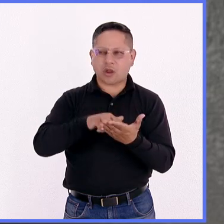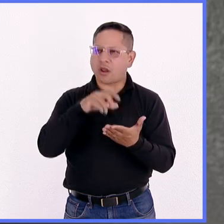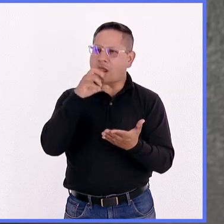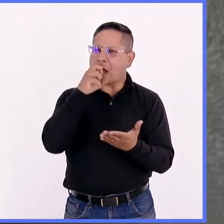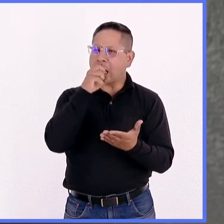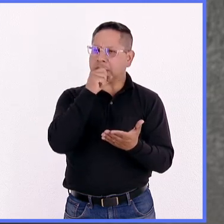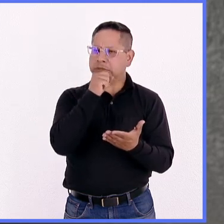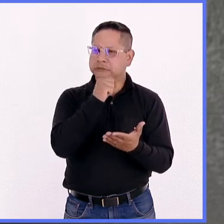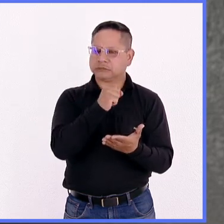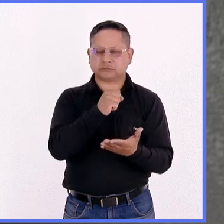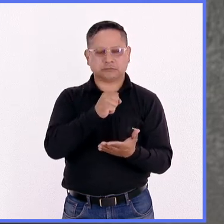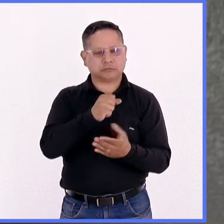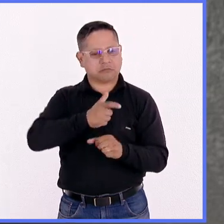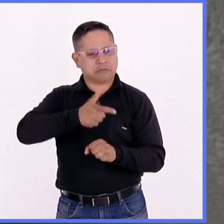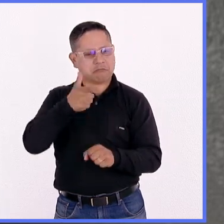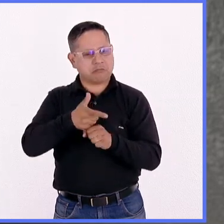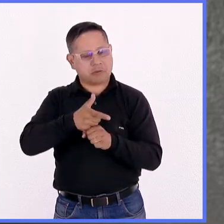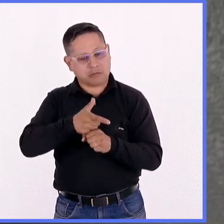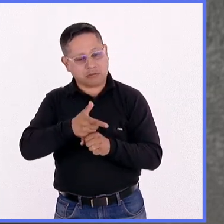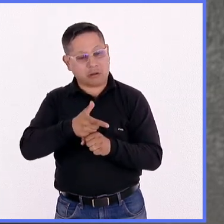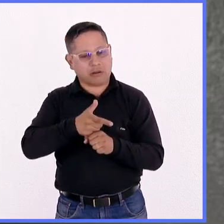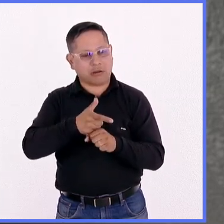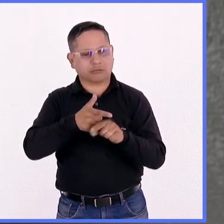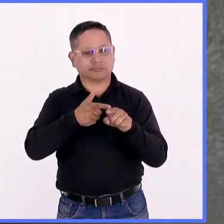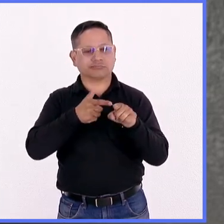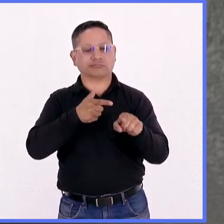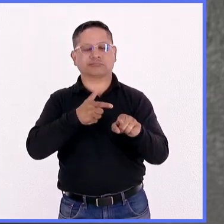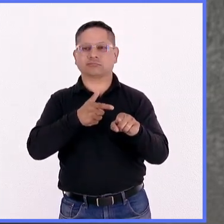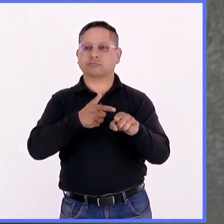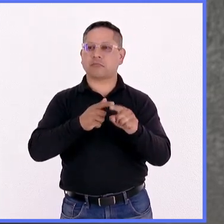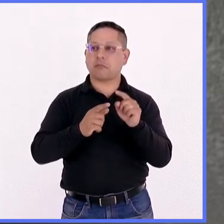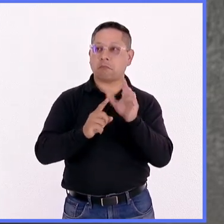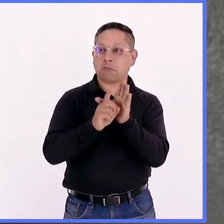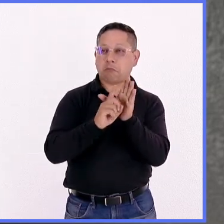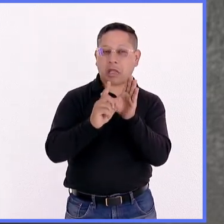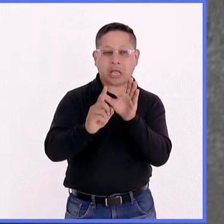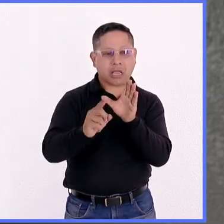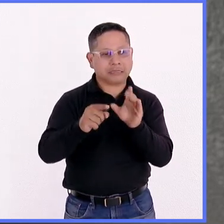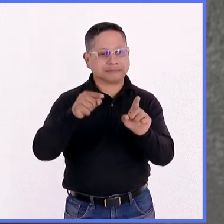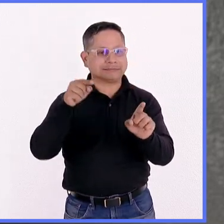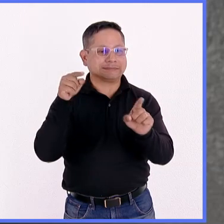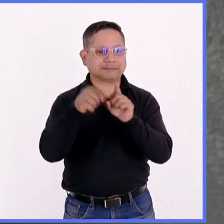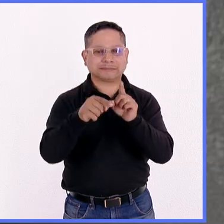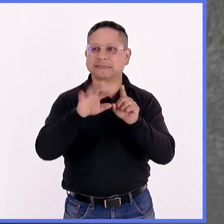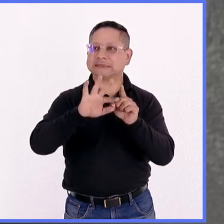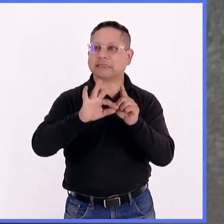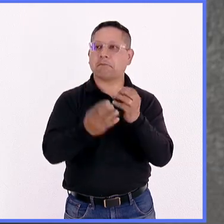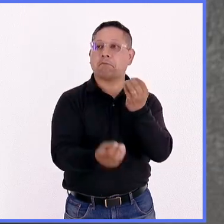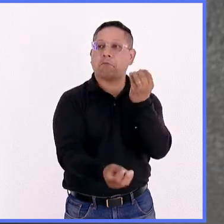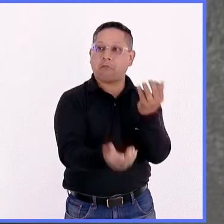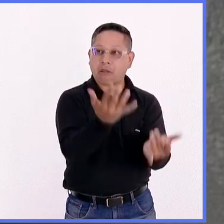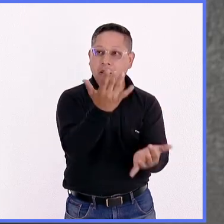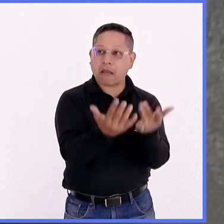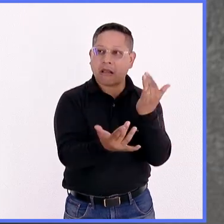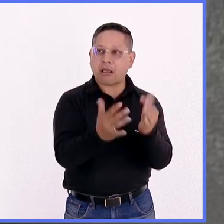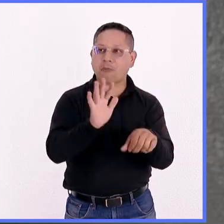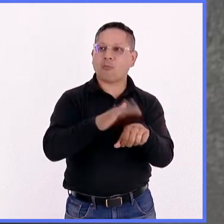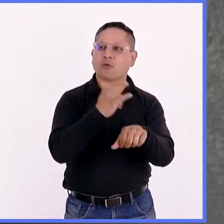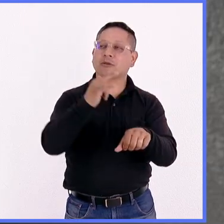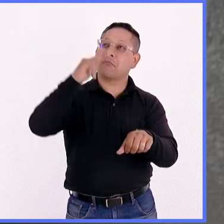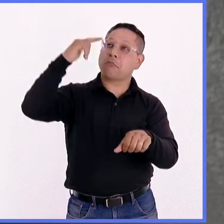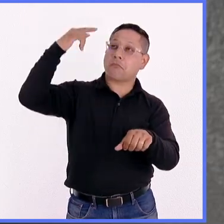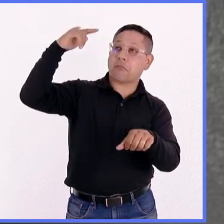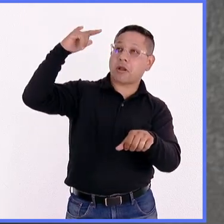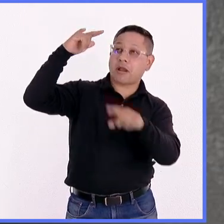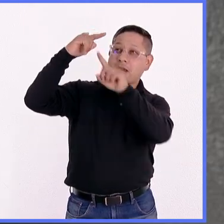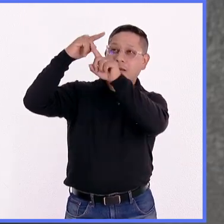se detecta este punto caliente, se pueda dar una alerta para que vayan a apagar ese posible incendio. Es importantísimo